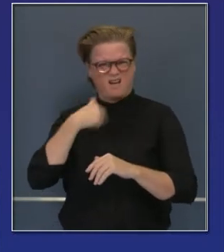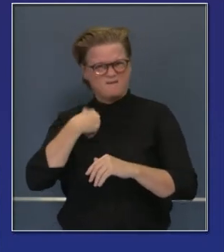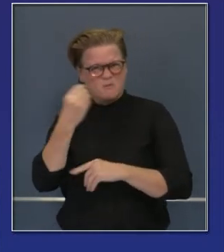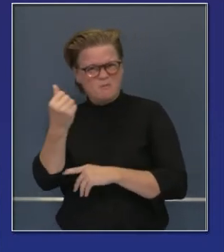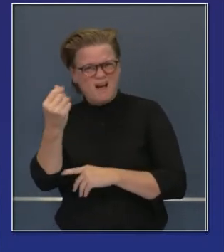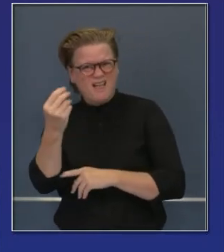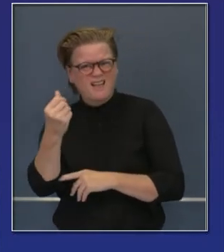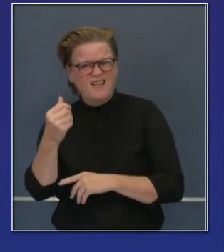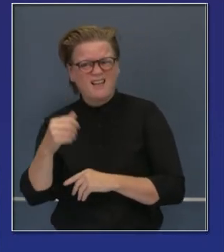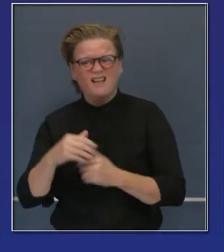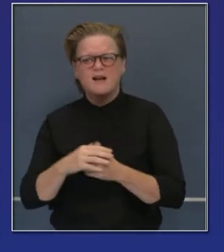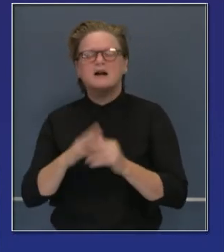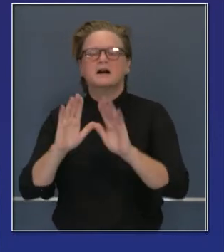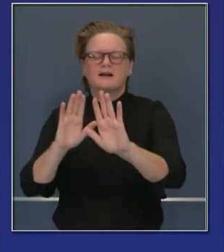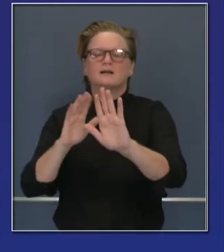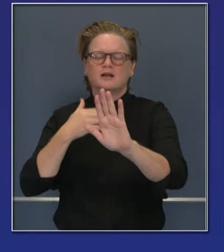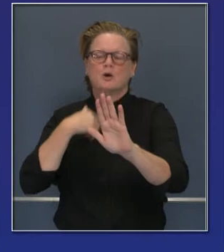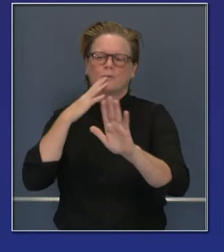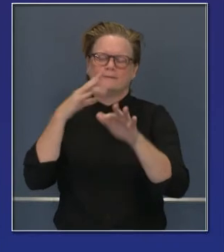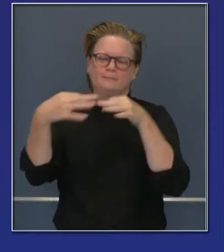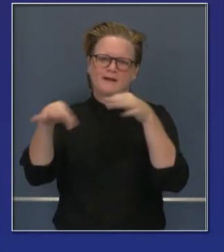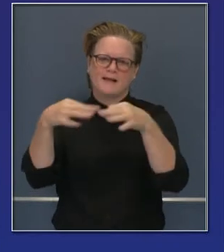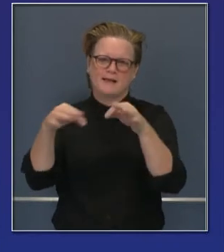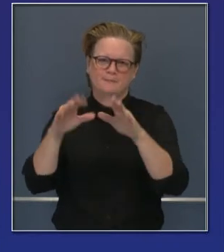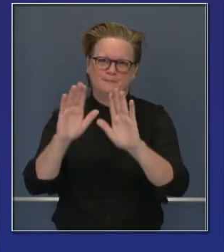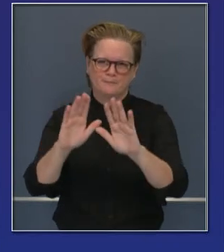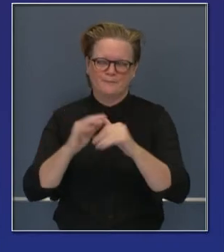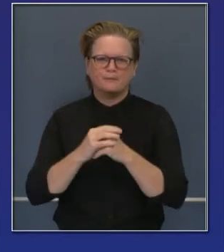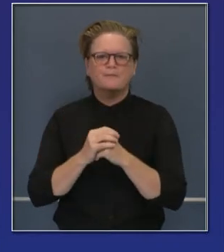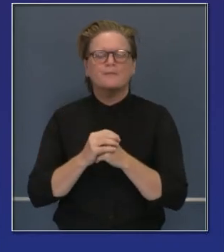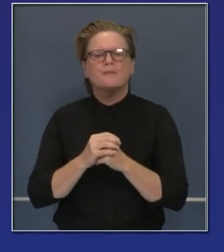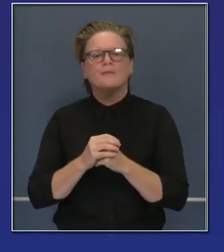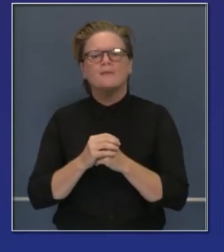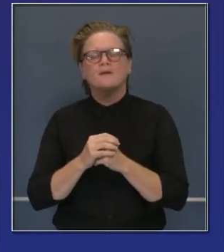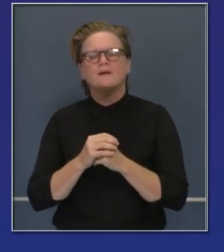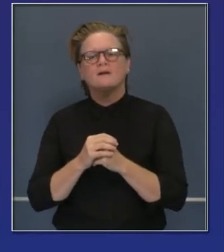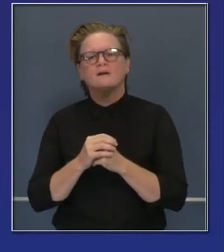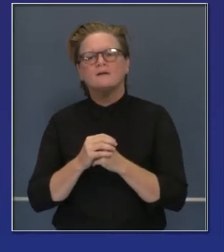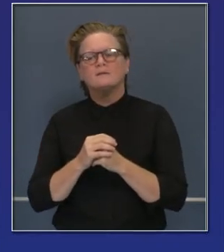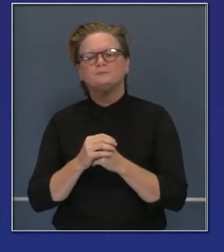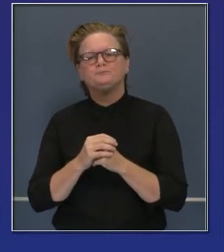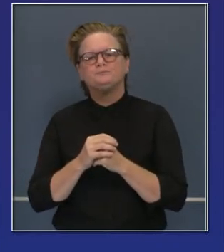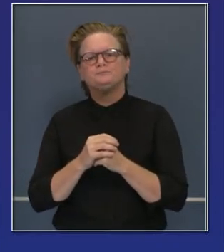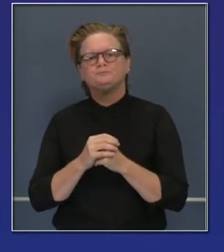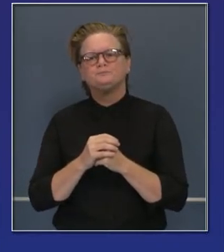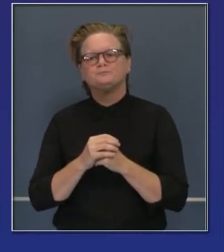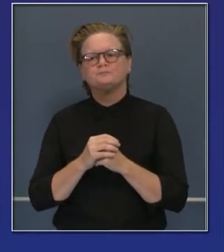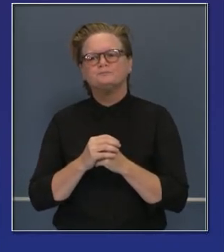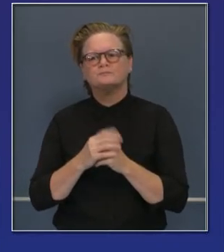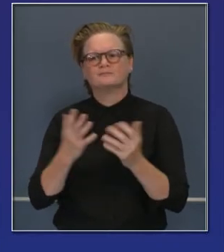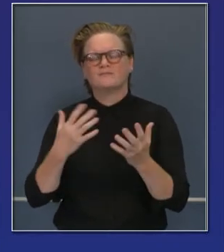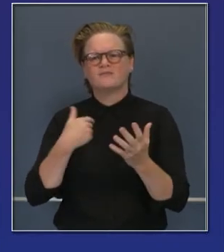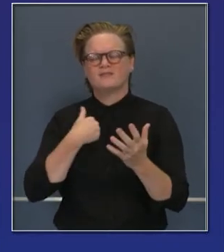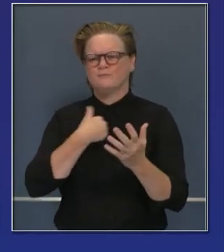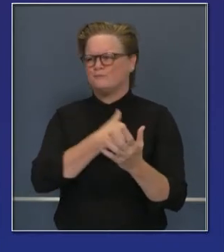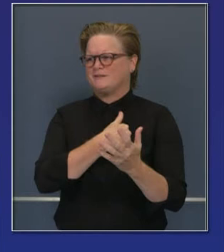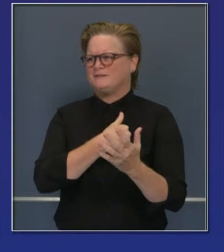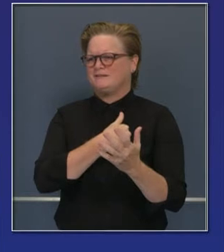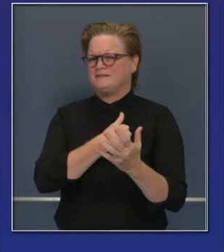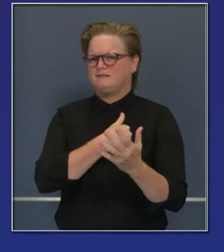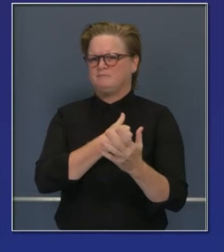pregunta, pues, ¿eso qué significa? ¿Se están dando por despendencidos? ¿Están viendo que la administración presidencial venga a ayudar?